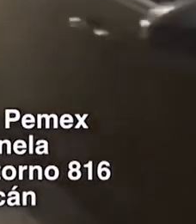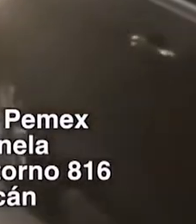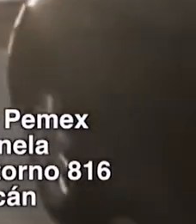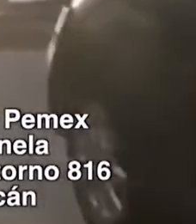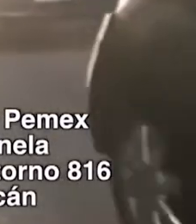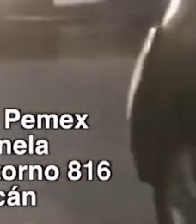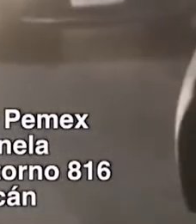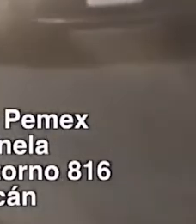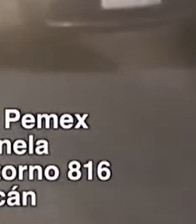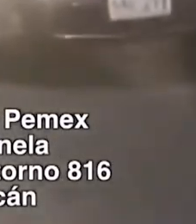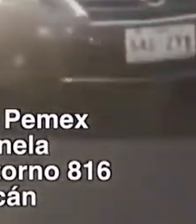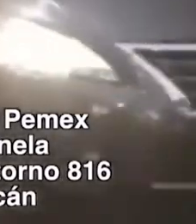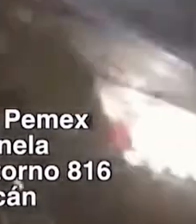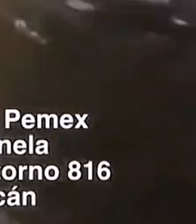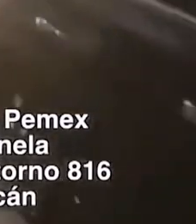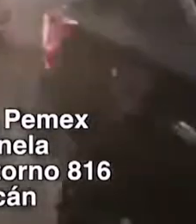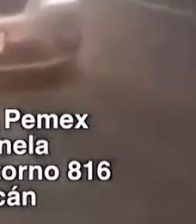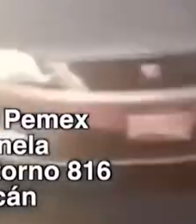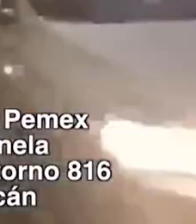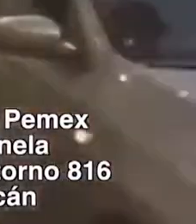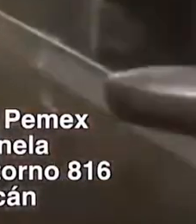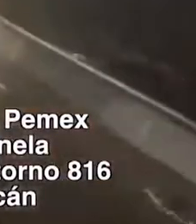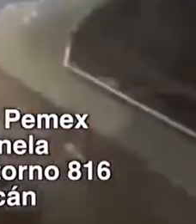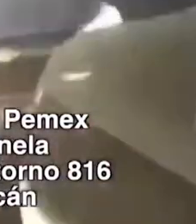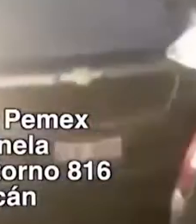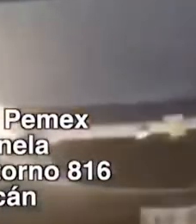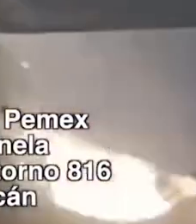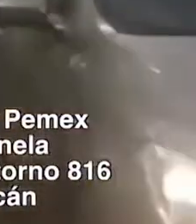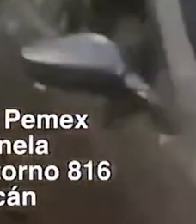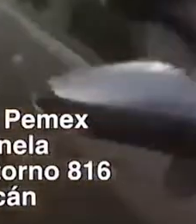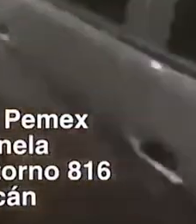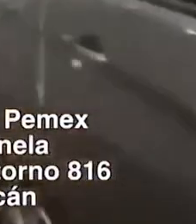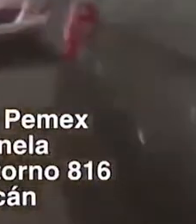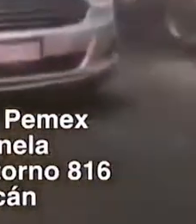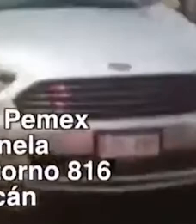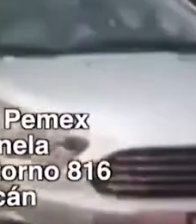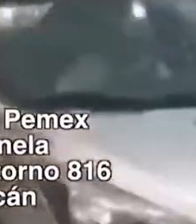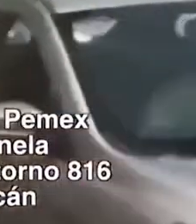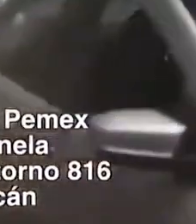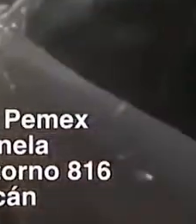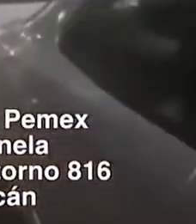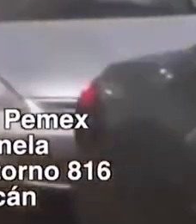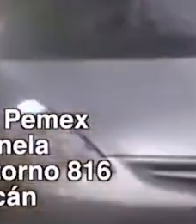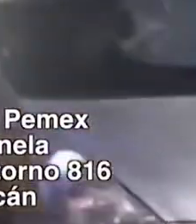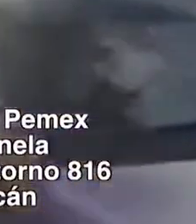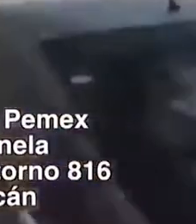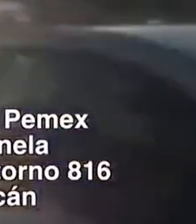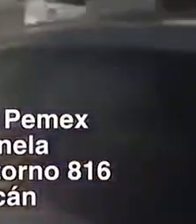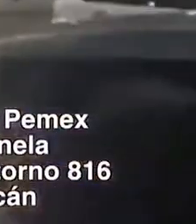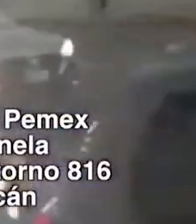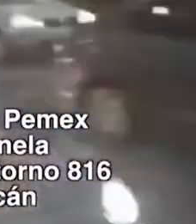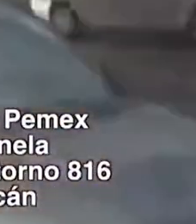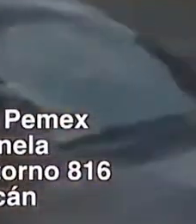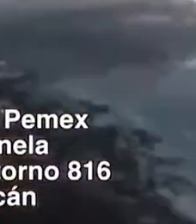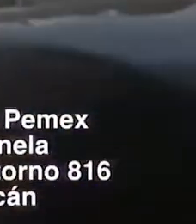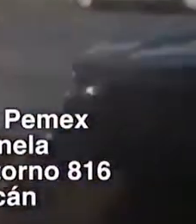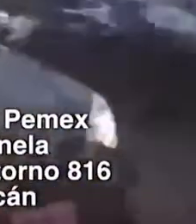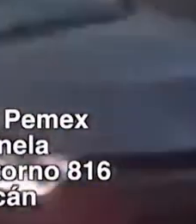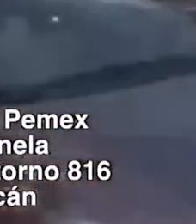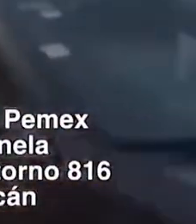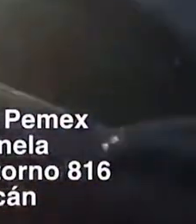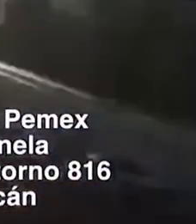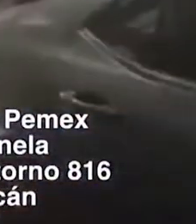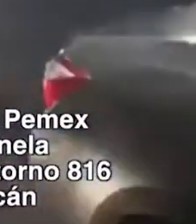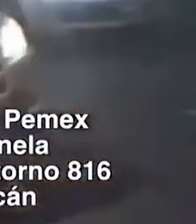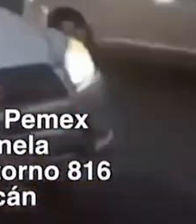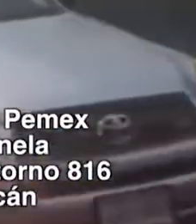Algo parecido A lo de la Gasolinera La Marina Pero no